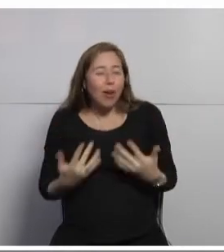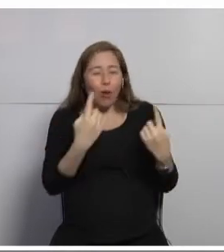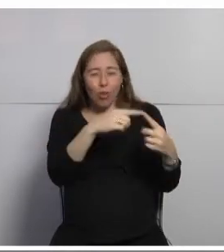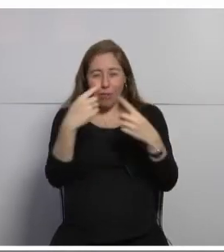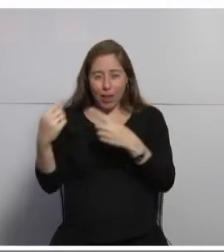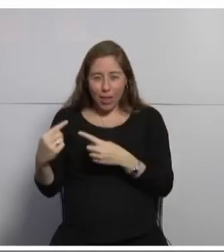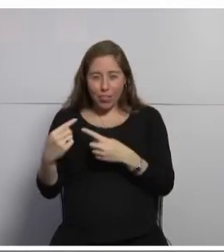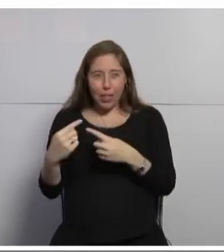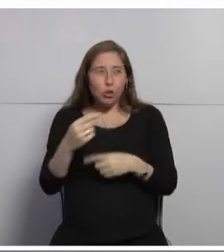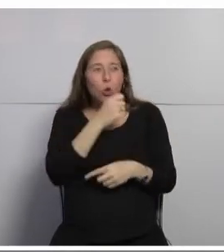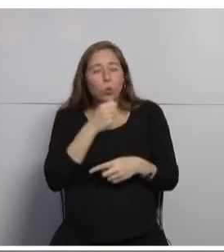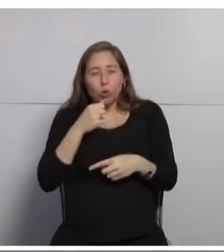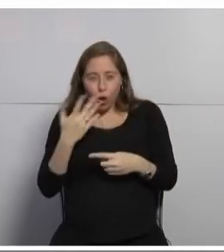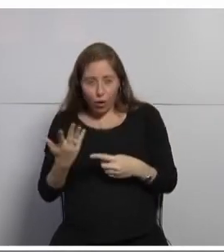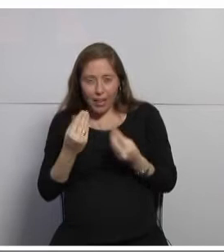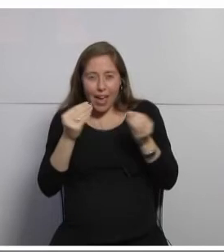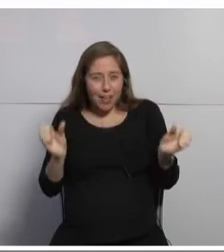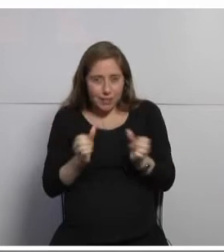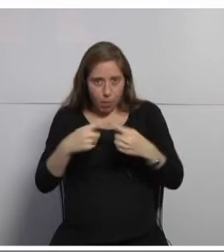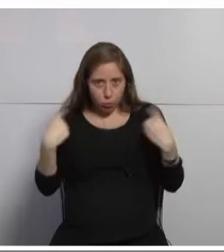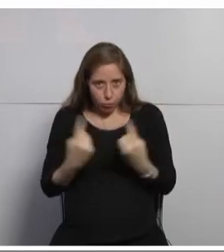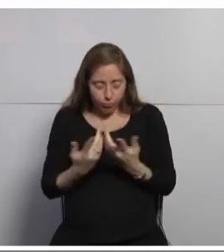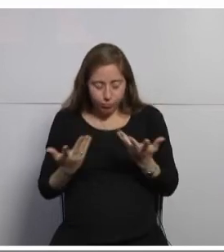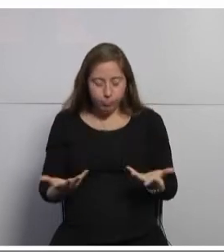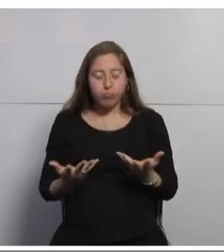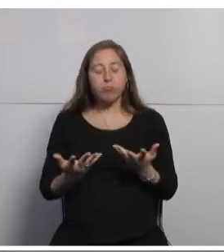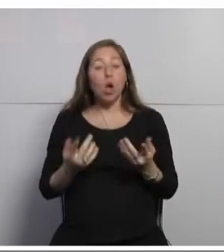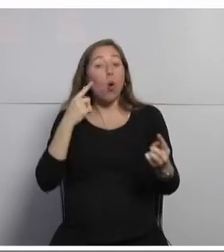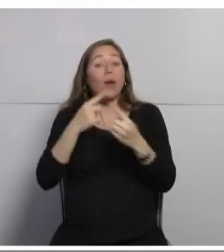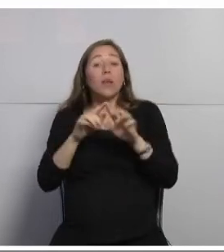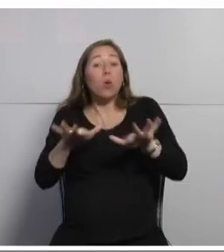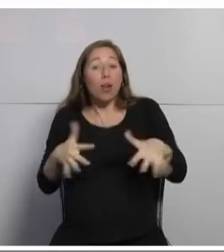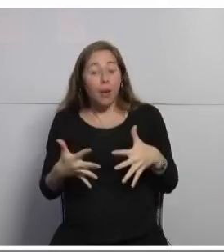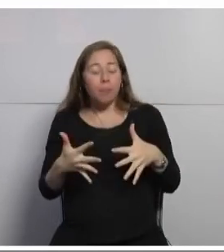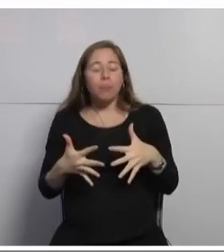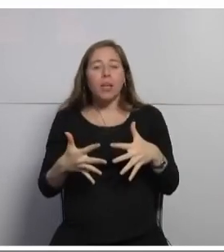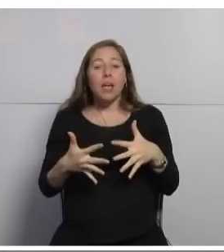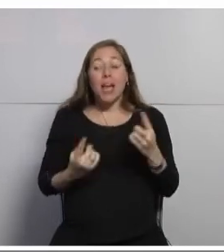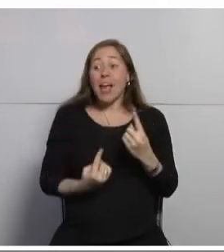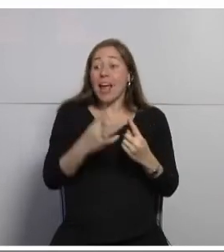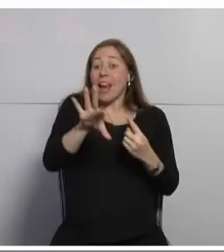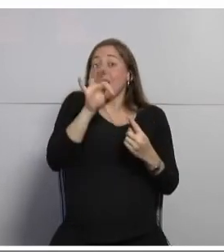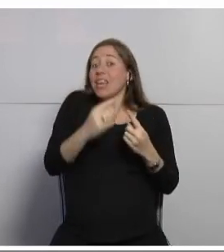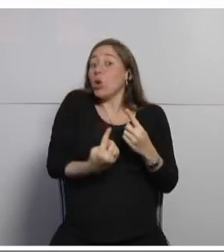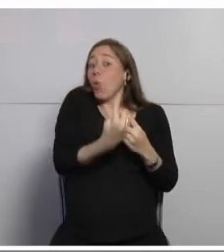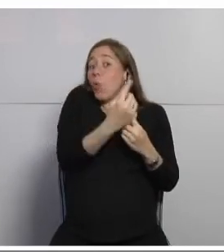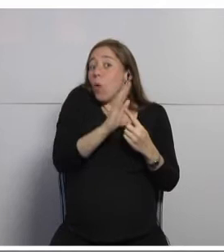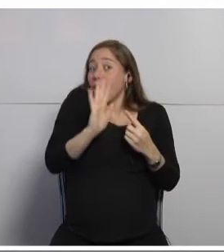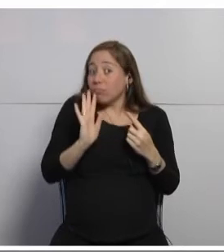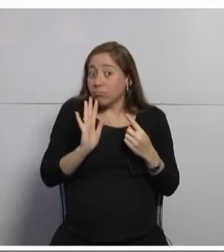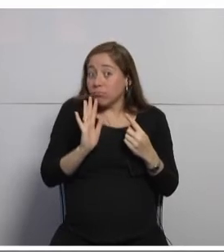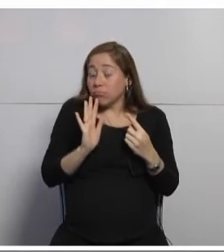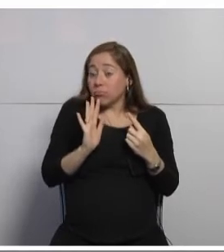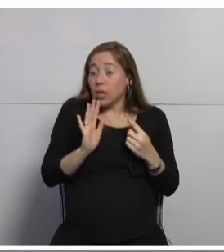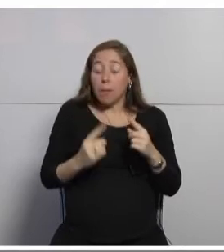soluciones es poder optar por alguna de ellas que va desde